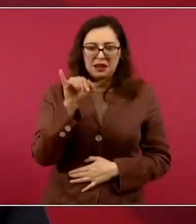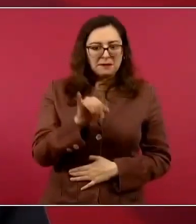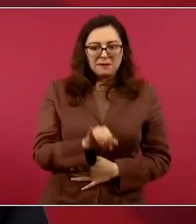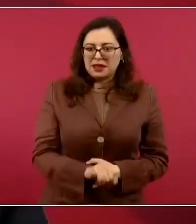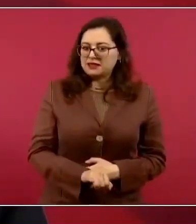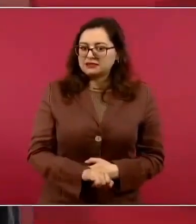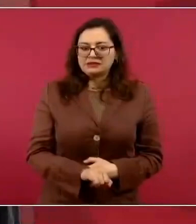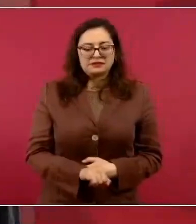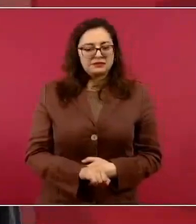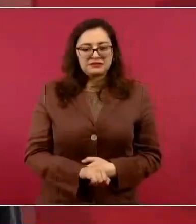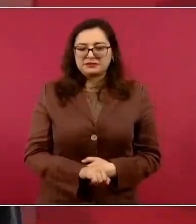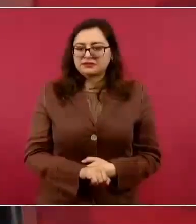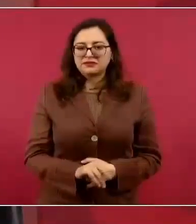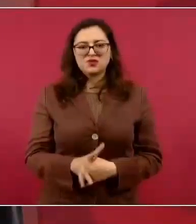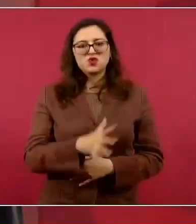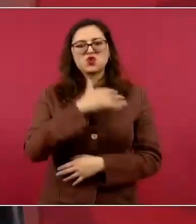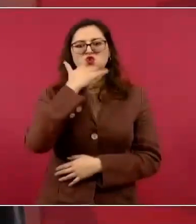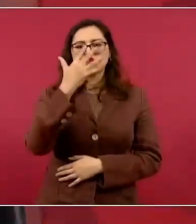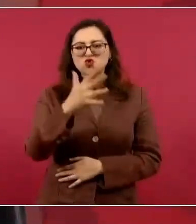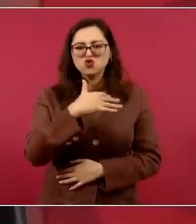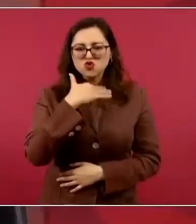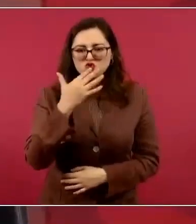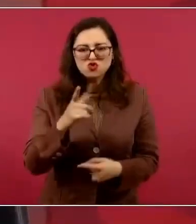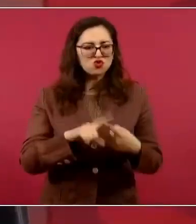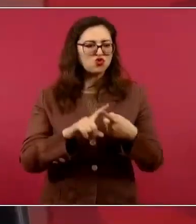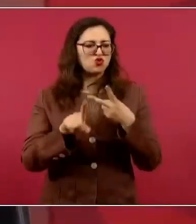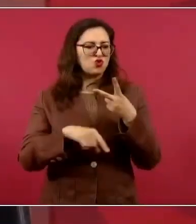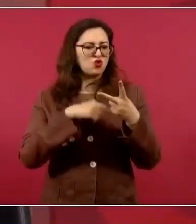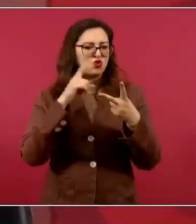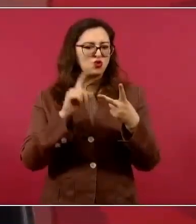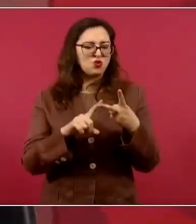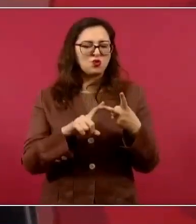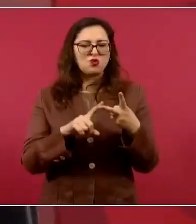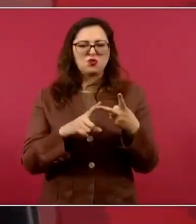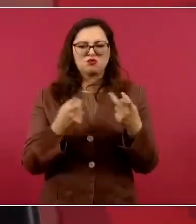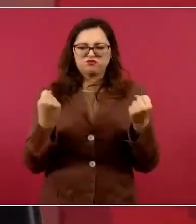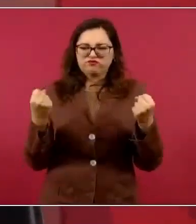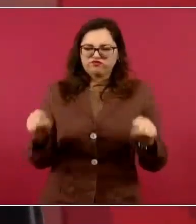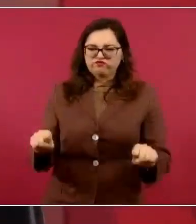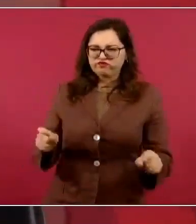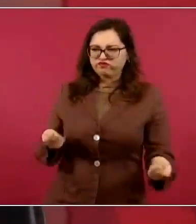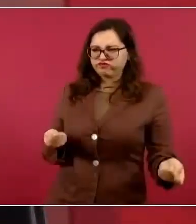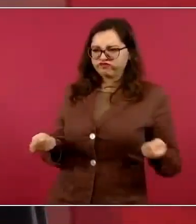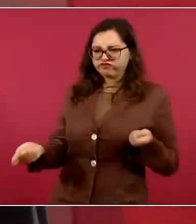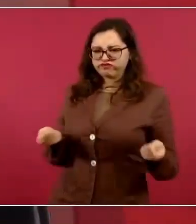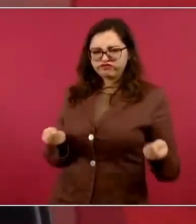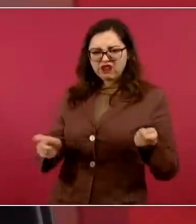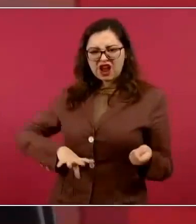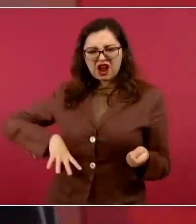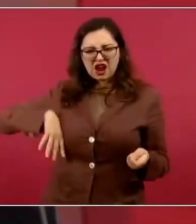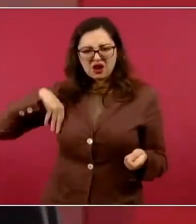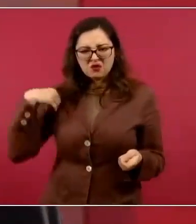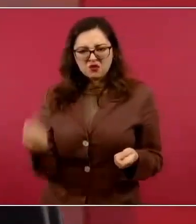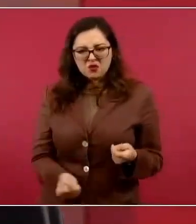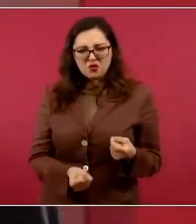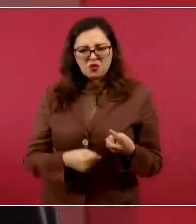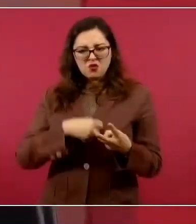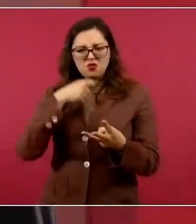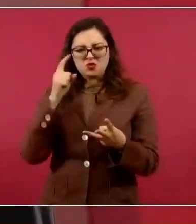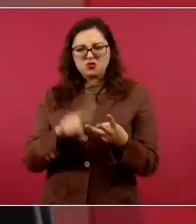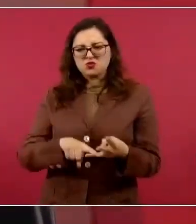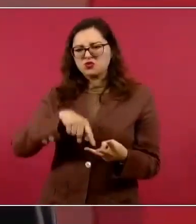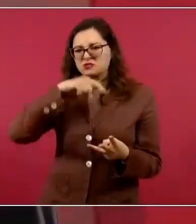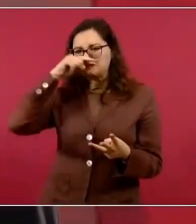la corrupción, el autoritarismo, la